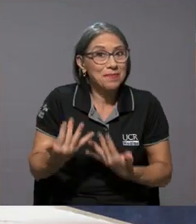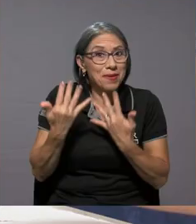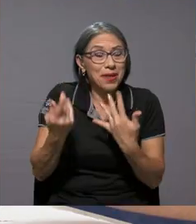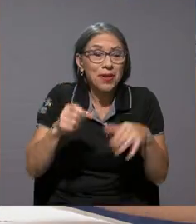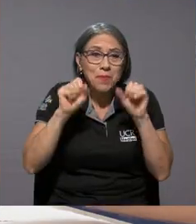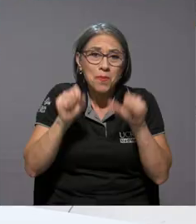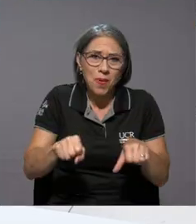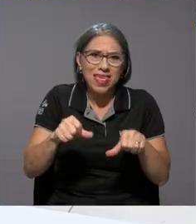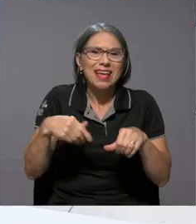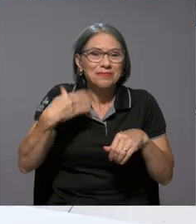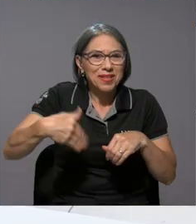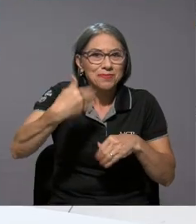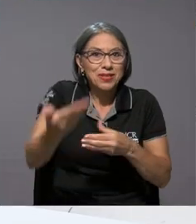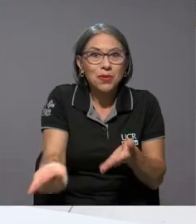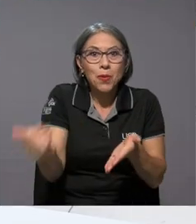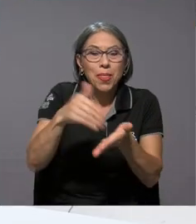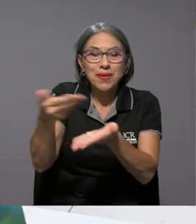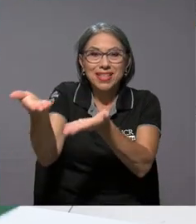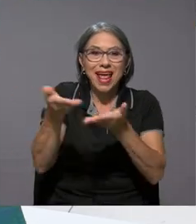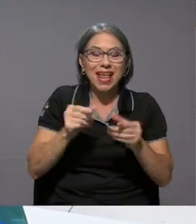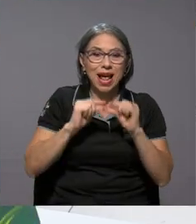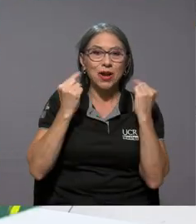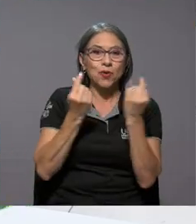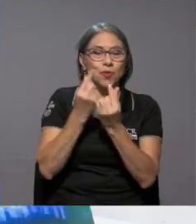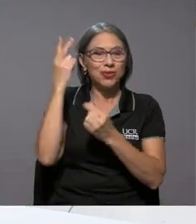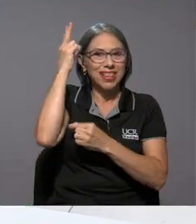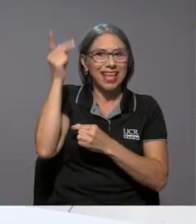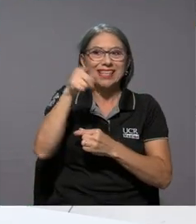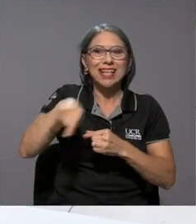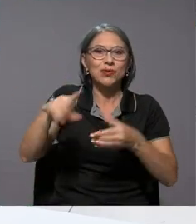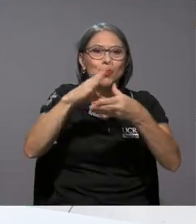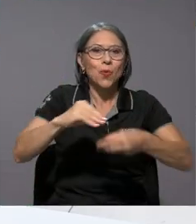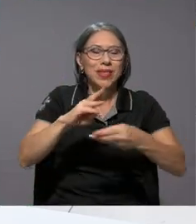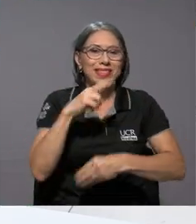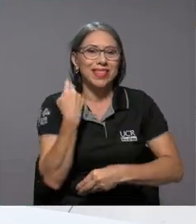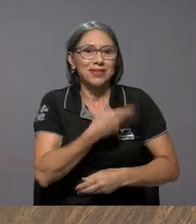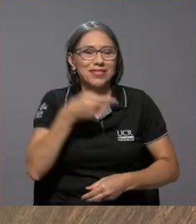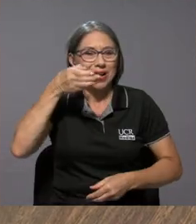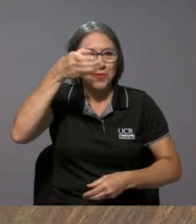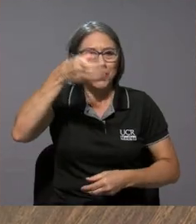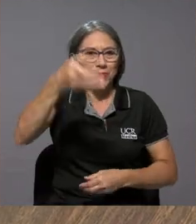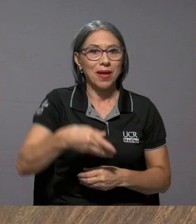seguir trayendo a grupos indígenas para que nos conten más de nuestra cultura.